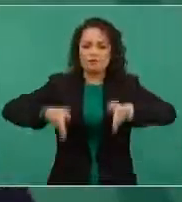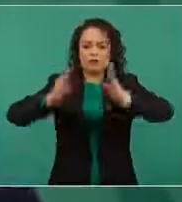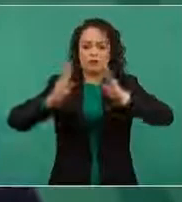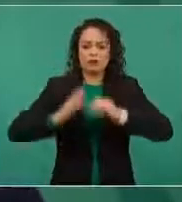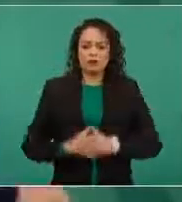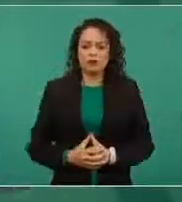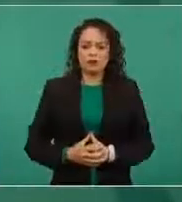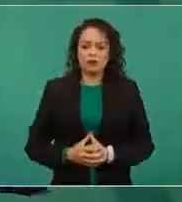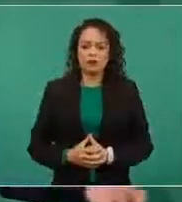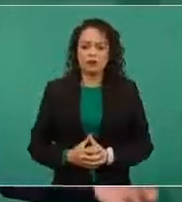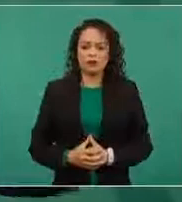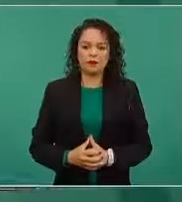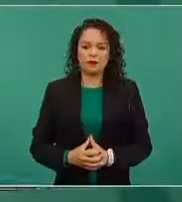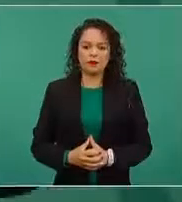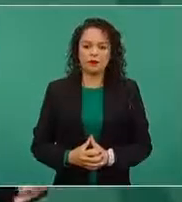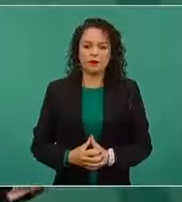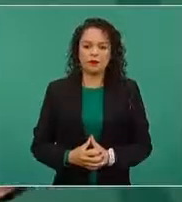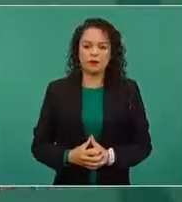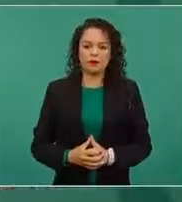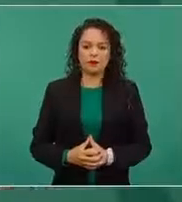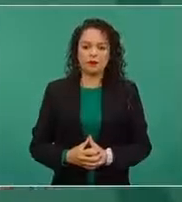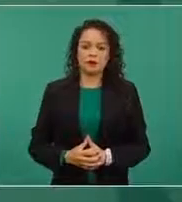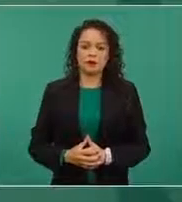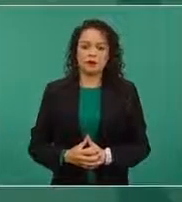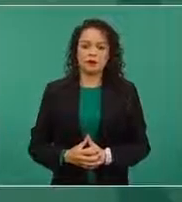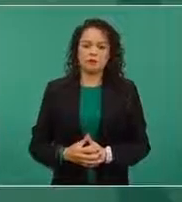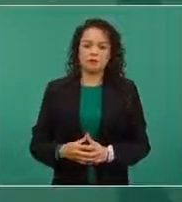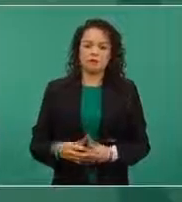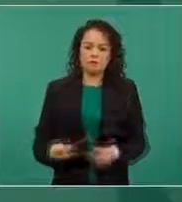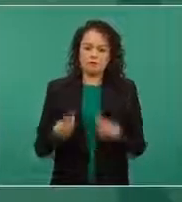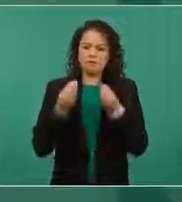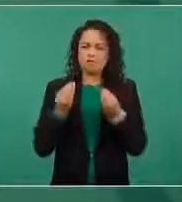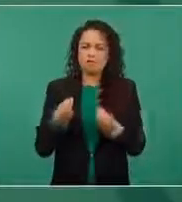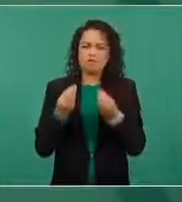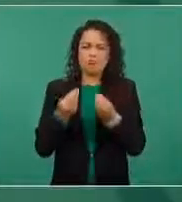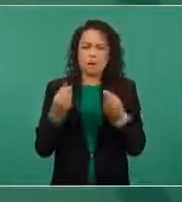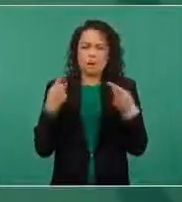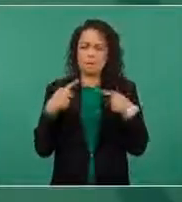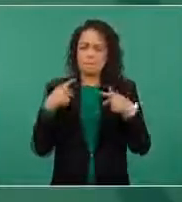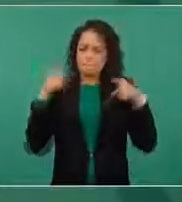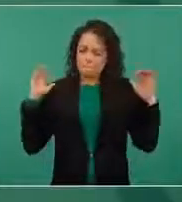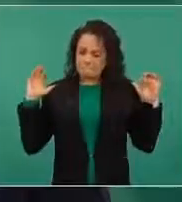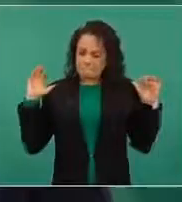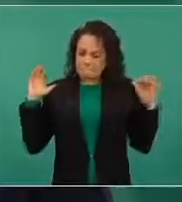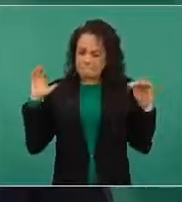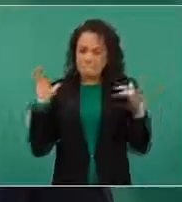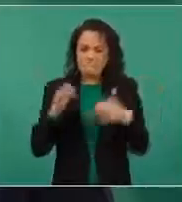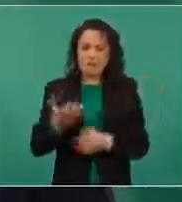y llenábamos el Zócalo, pero necesitábamos más.